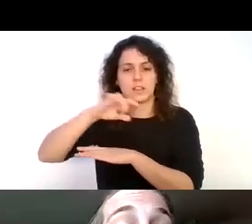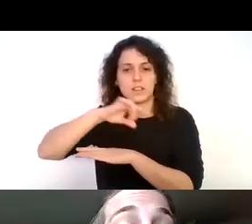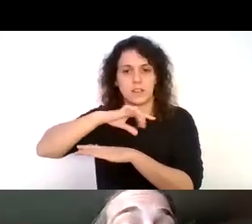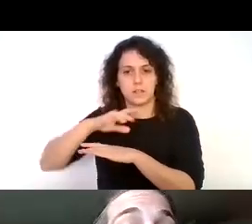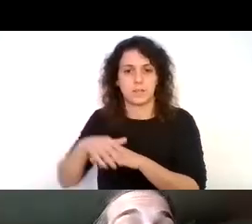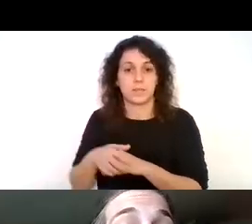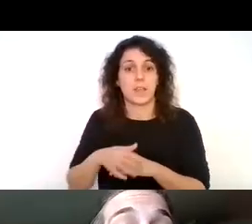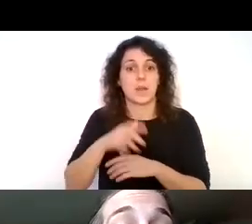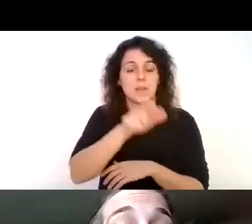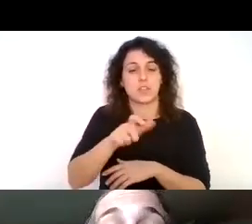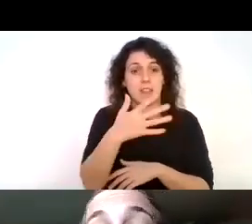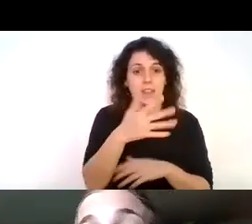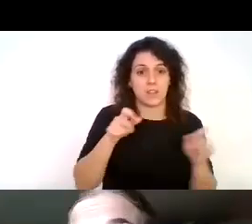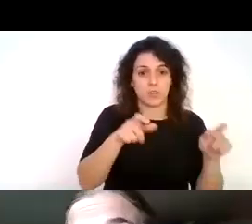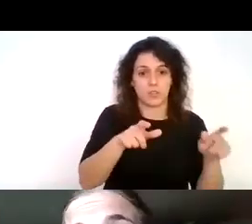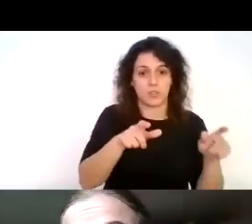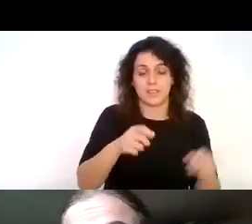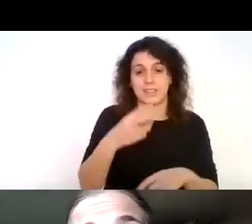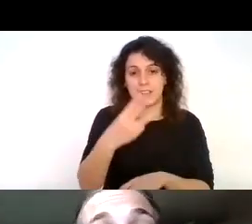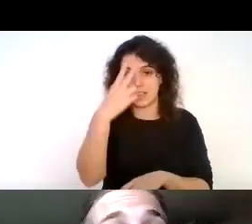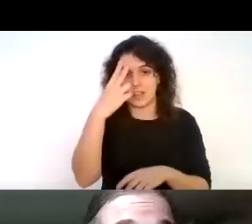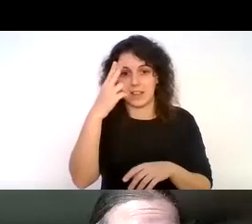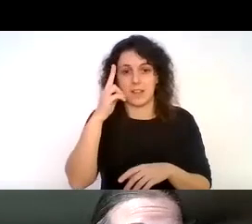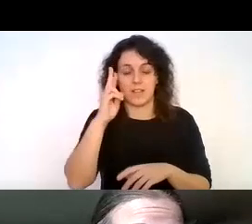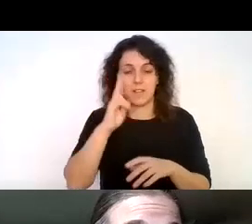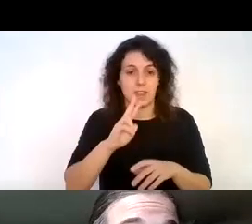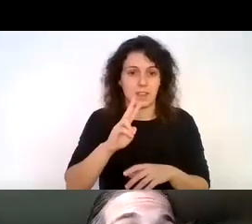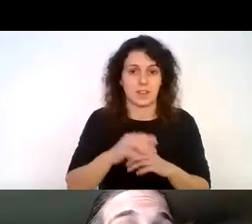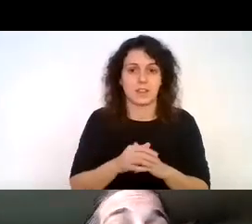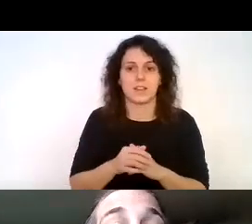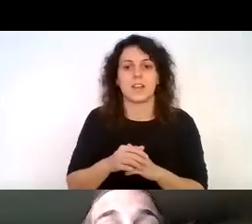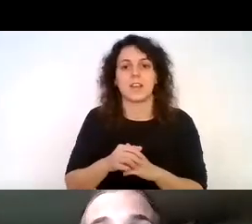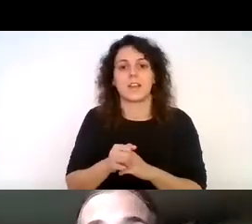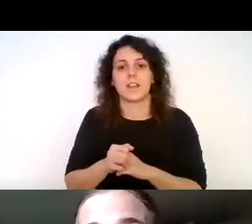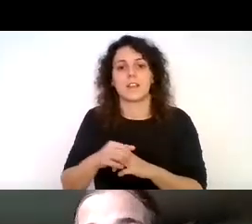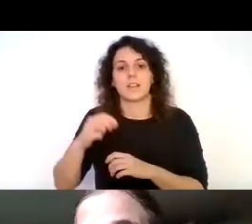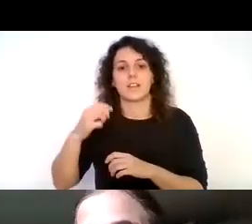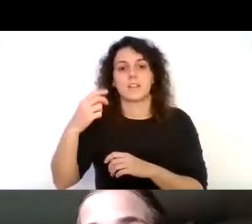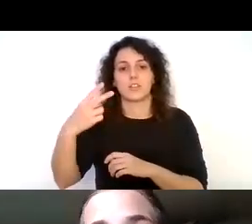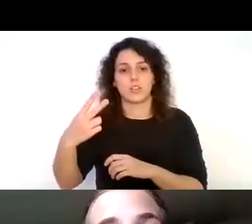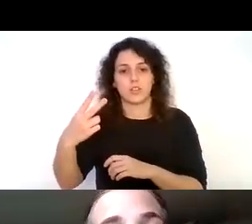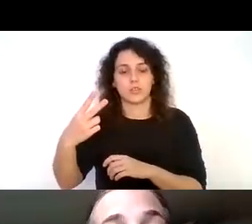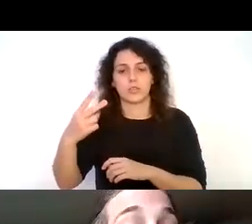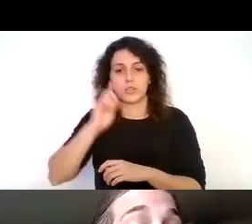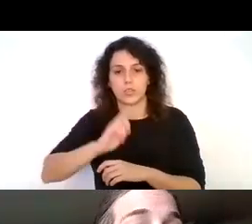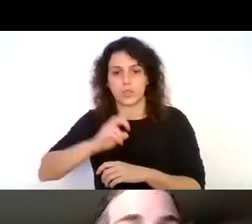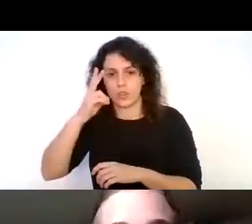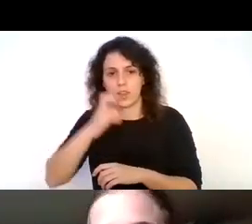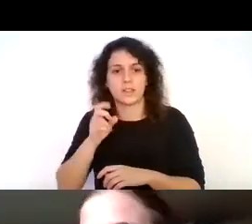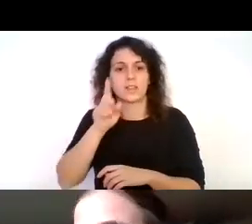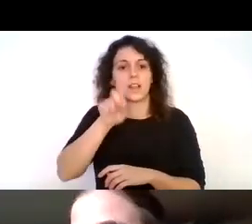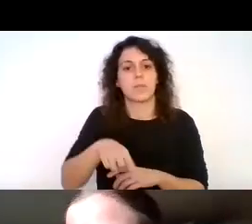en sillas de rueda tres no vidente una persona cierta sorda ciega y cinco personas con otras